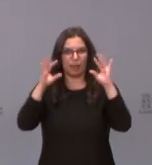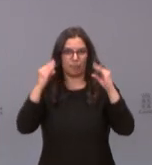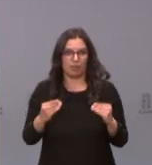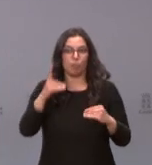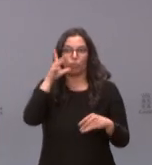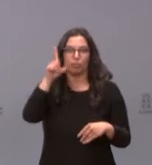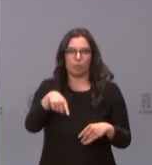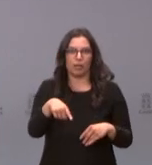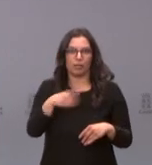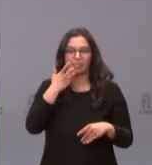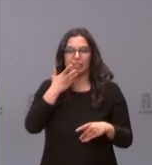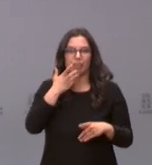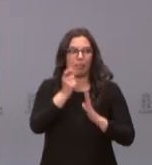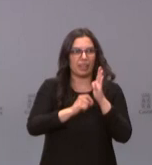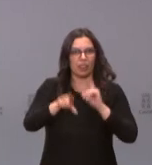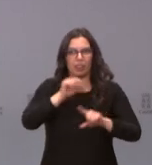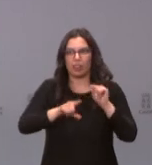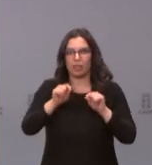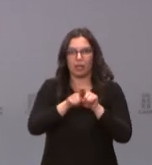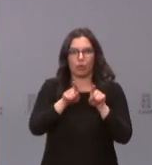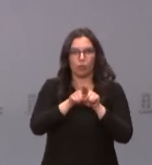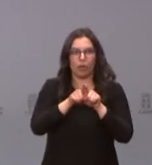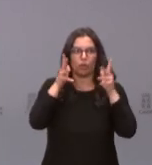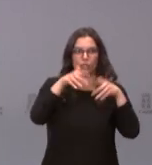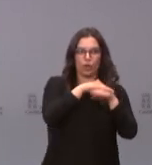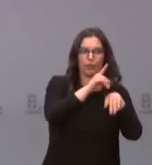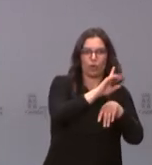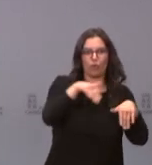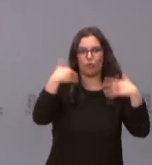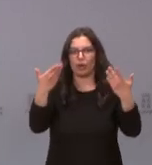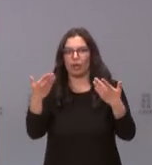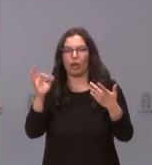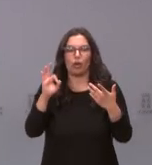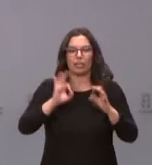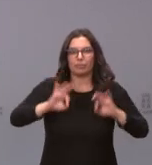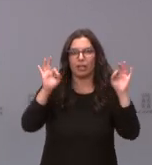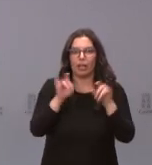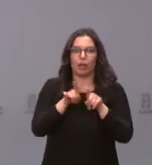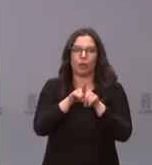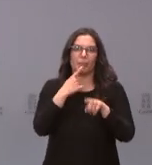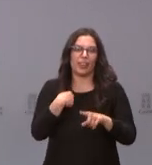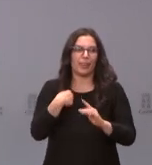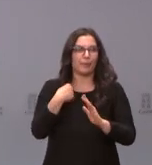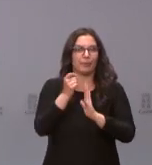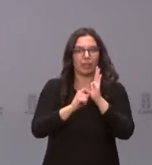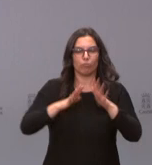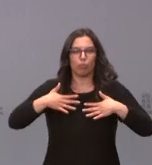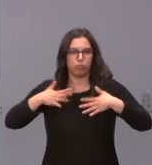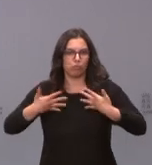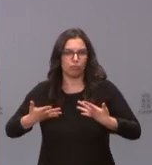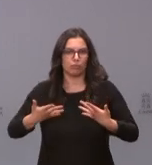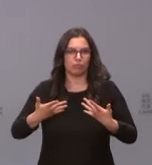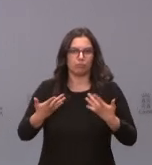acusa cuando tomamos medidas fuera del Consejo de gobierno o en consejos extraordinarios de tomar las medidas precipitadamente